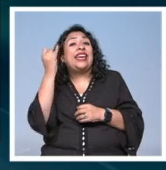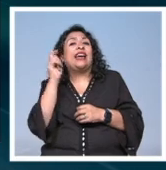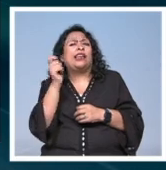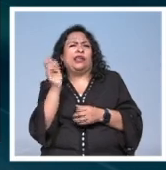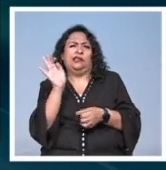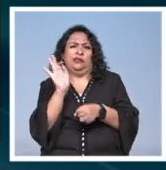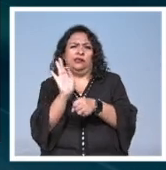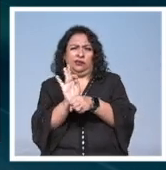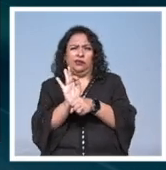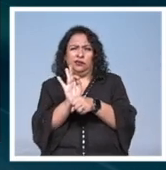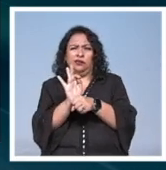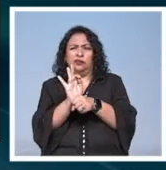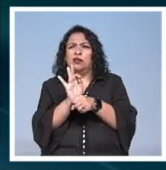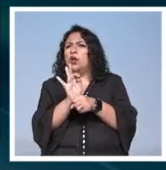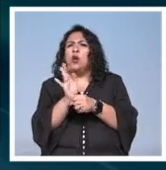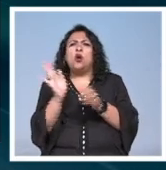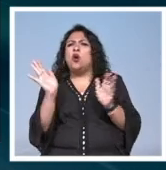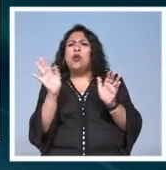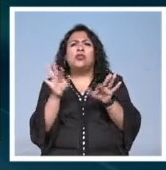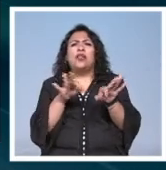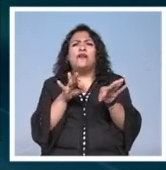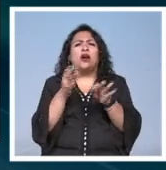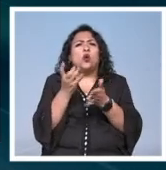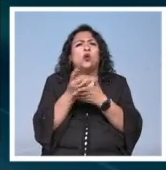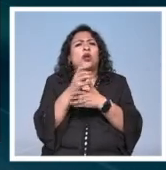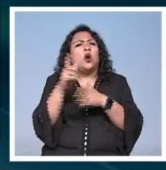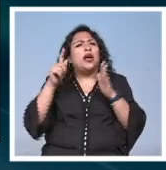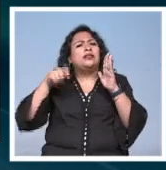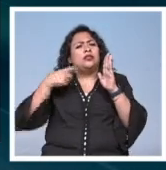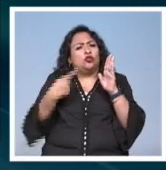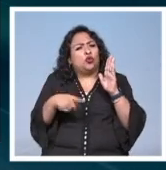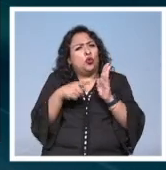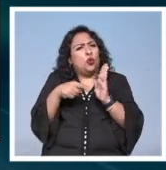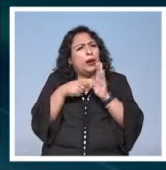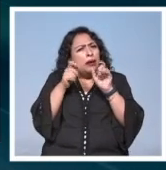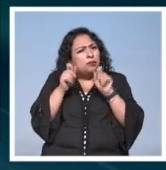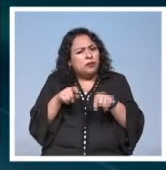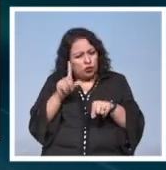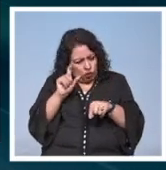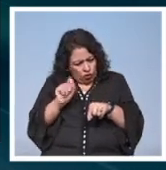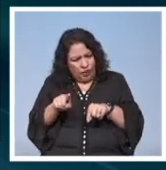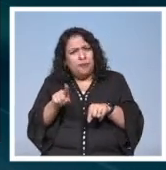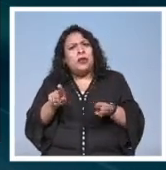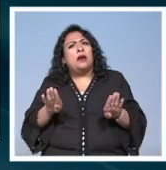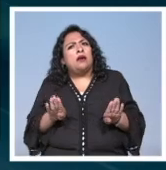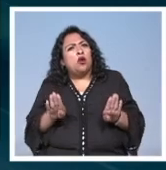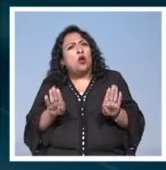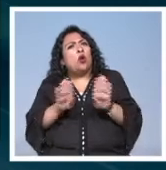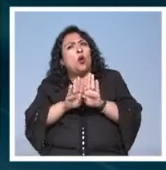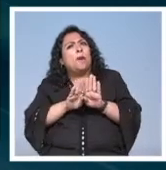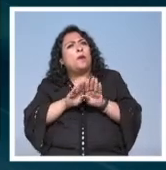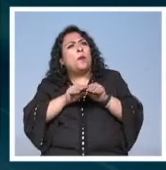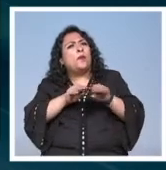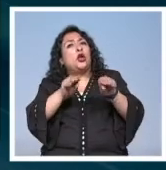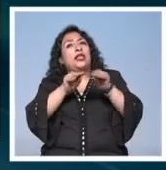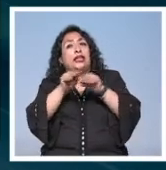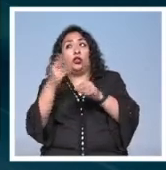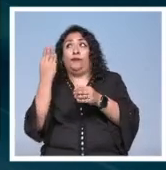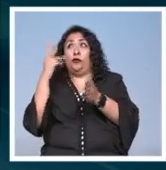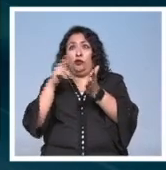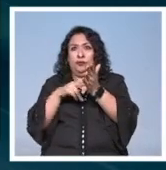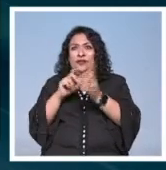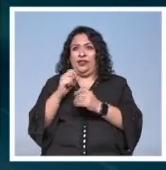reivindicar no solo el trabajo de los cineastas locales, sino también las condiciones de proyección. Desde el 2022